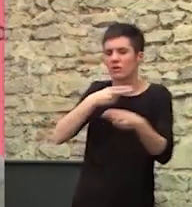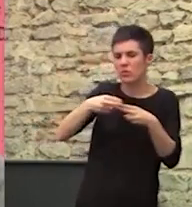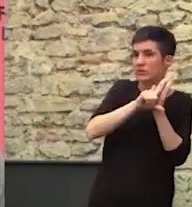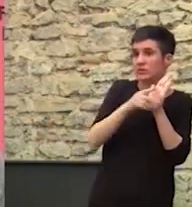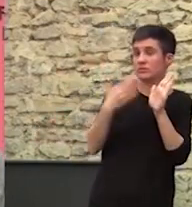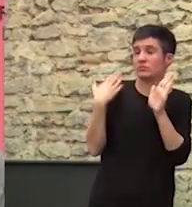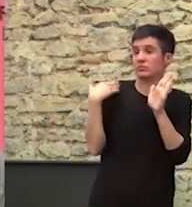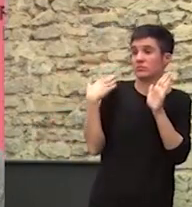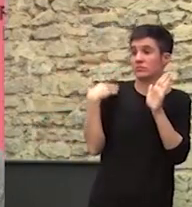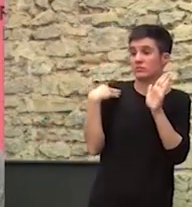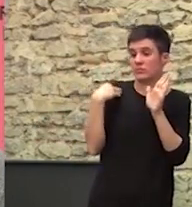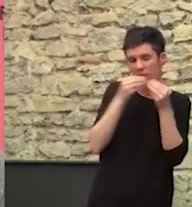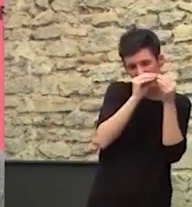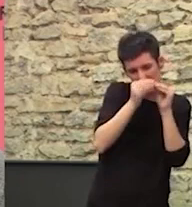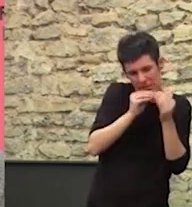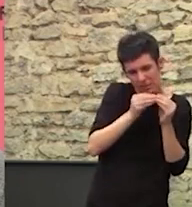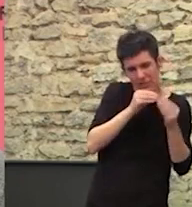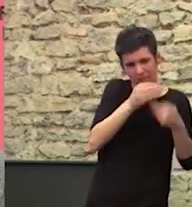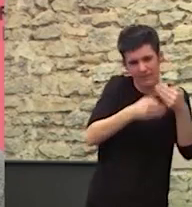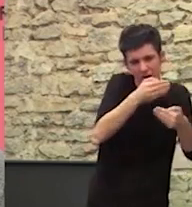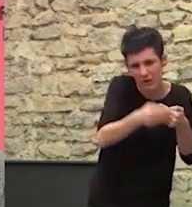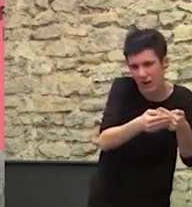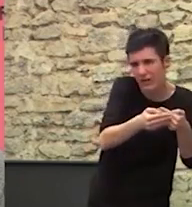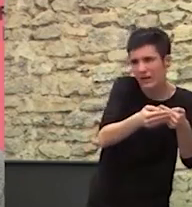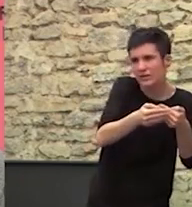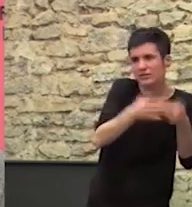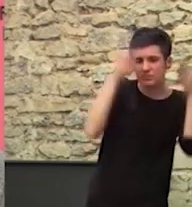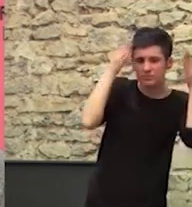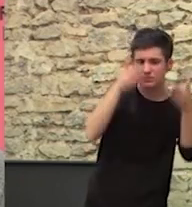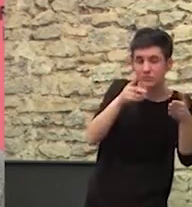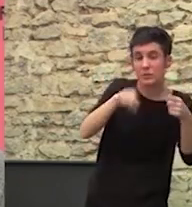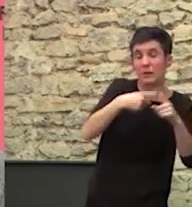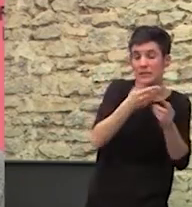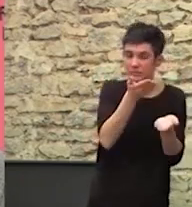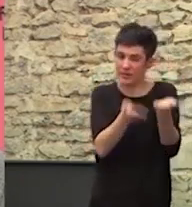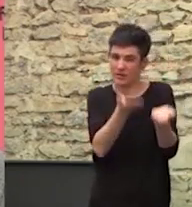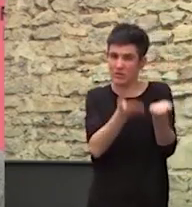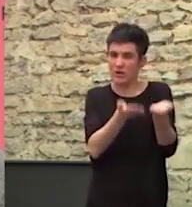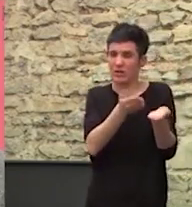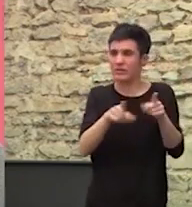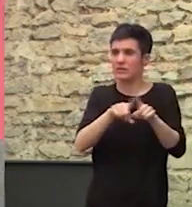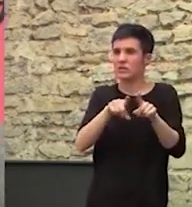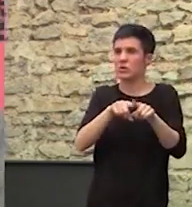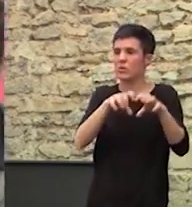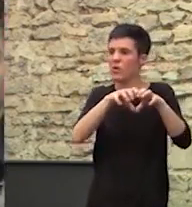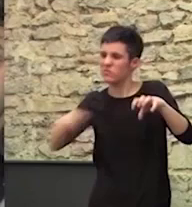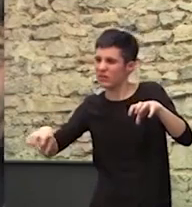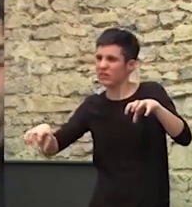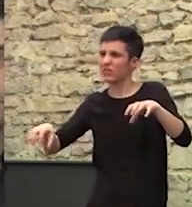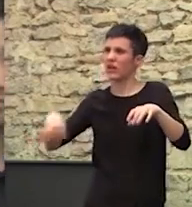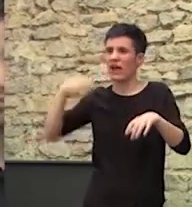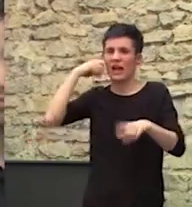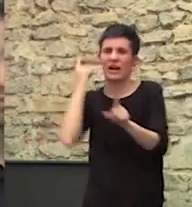han estado Diseñadas Desarrolladas Inyectadas Y evaluadas Desde la marginalidad El